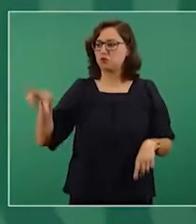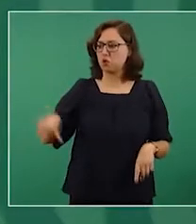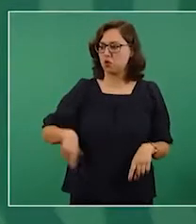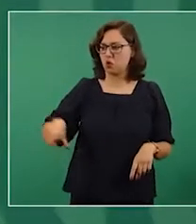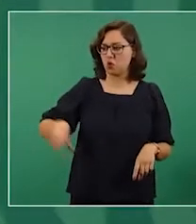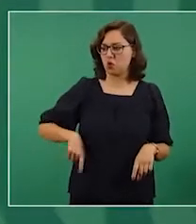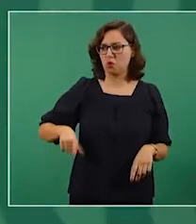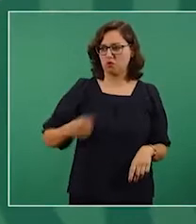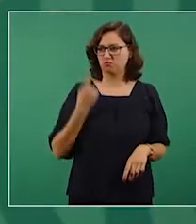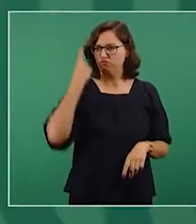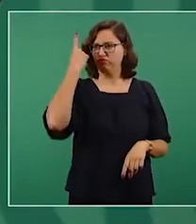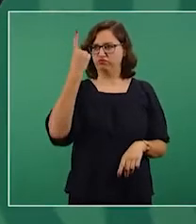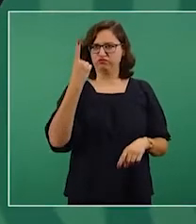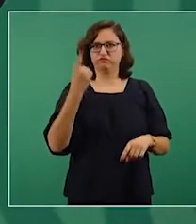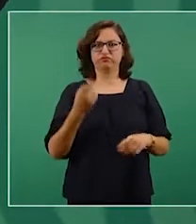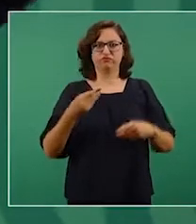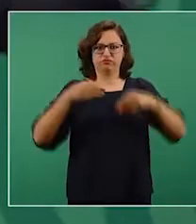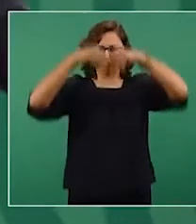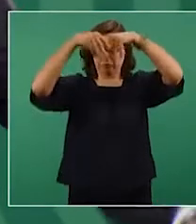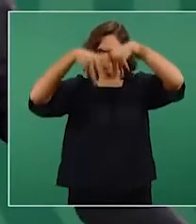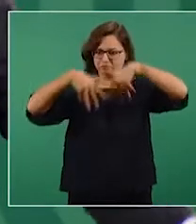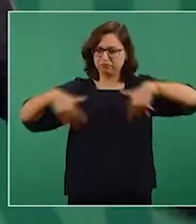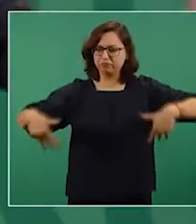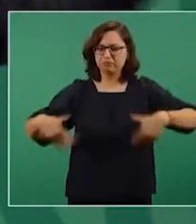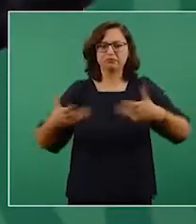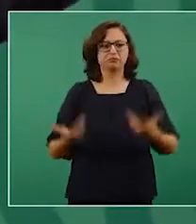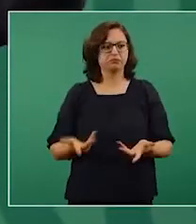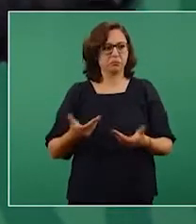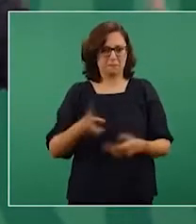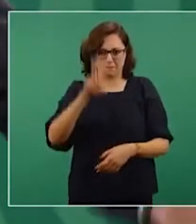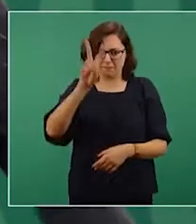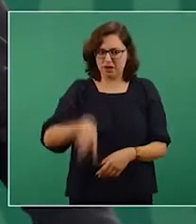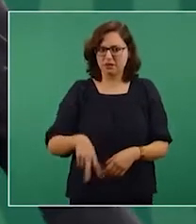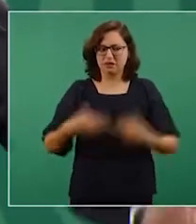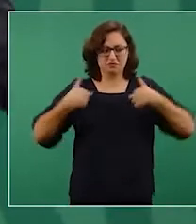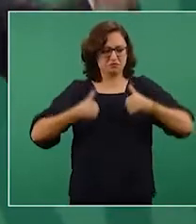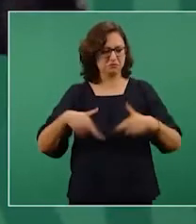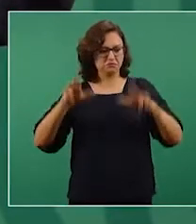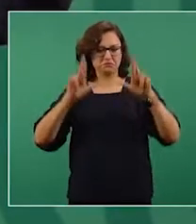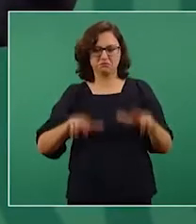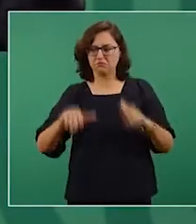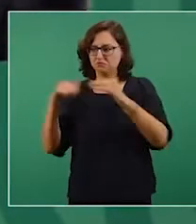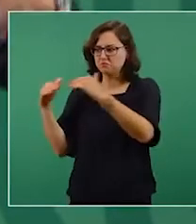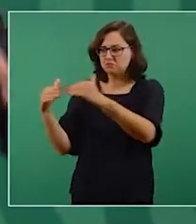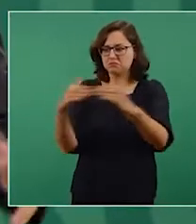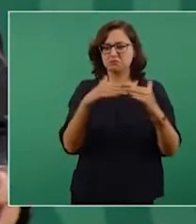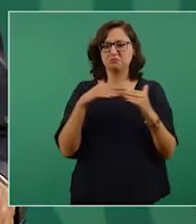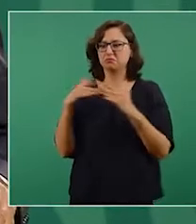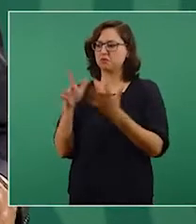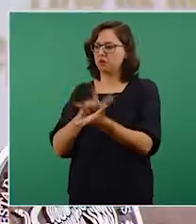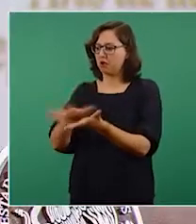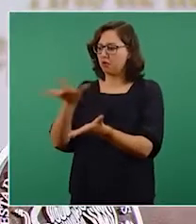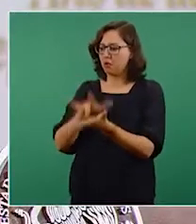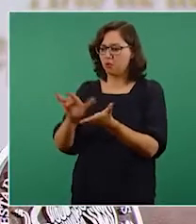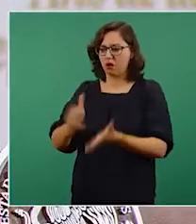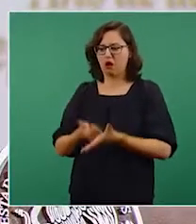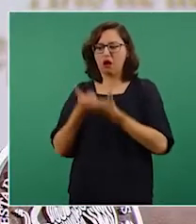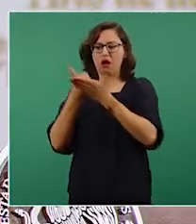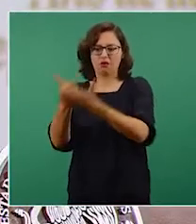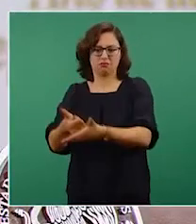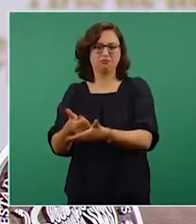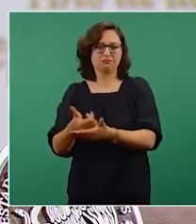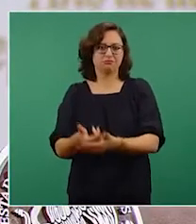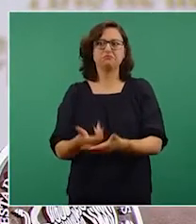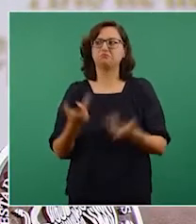represente a todos y que ayude a los más necesitados, siempre se va a tener una sociedad más justa,